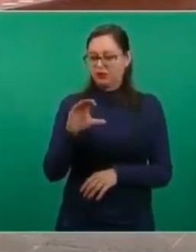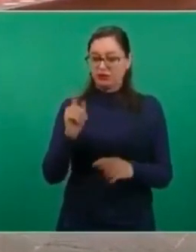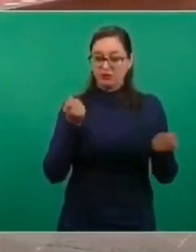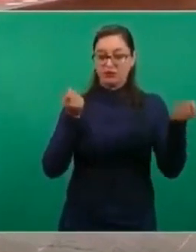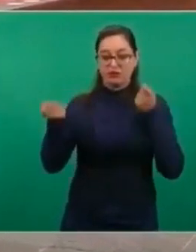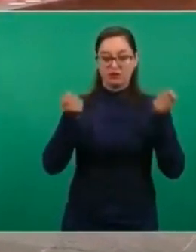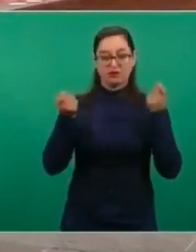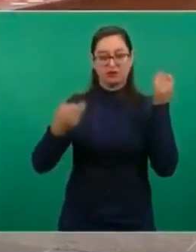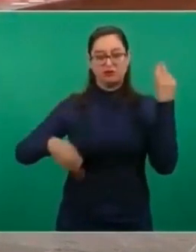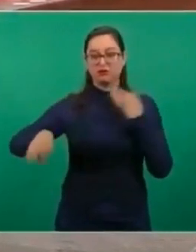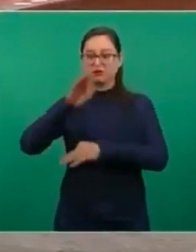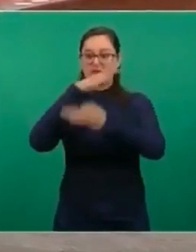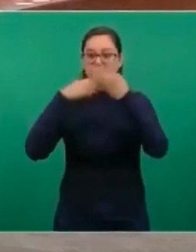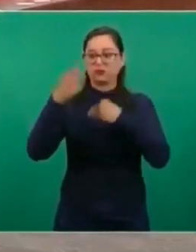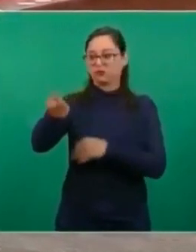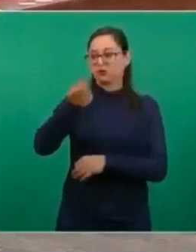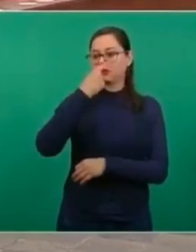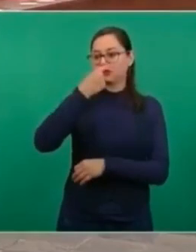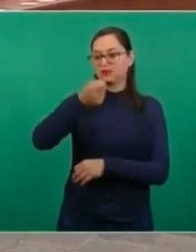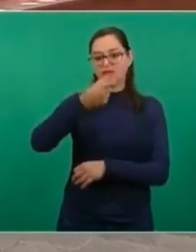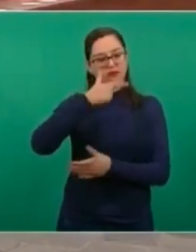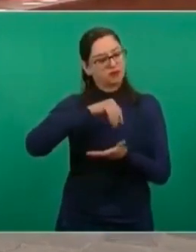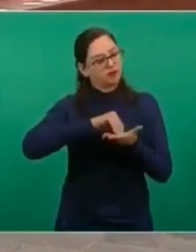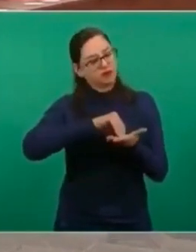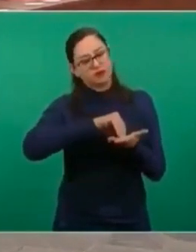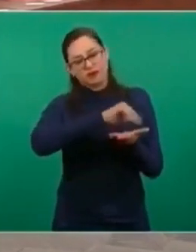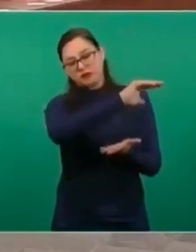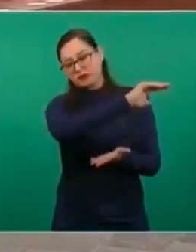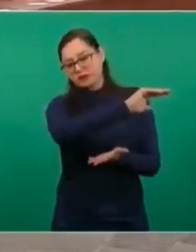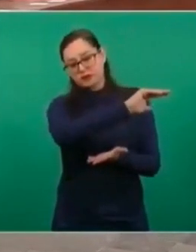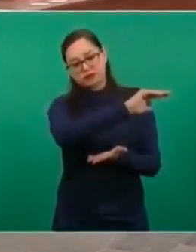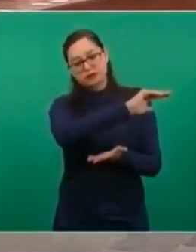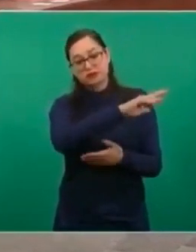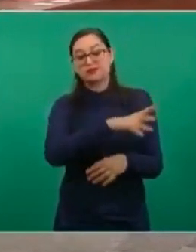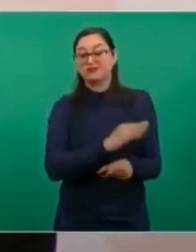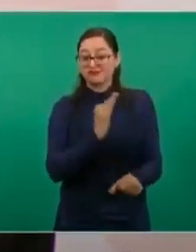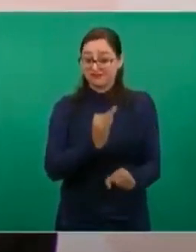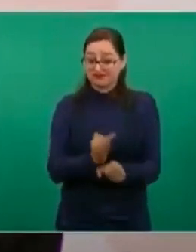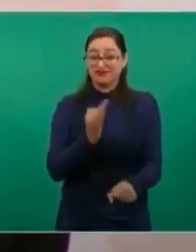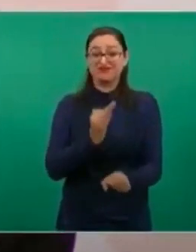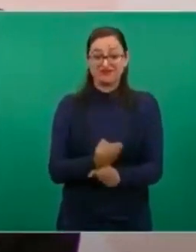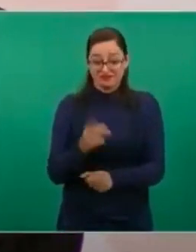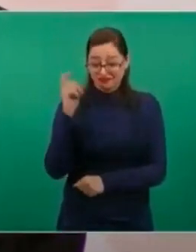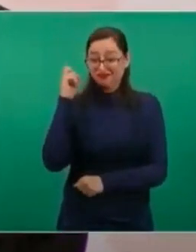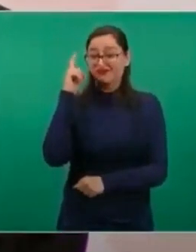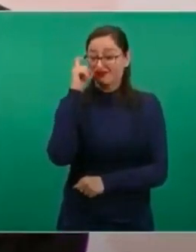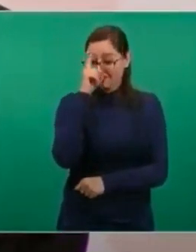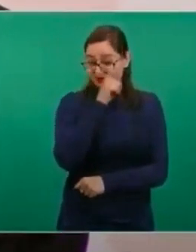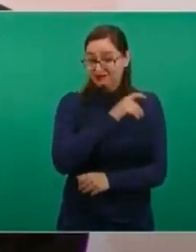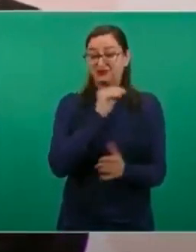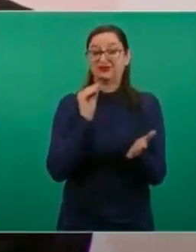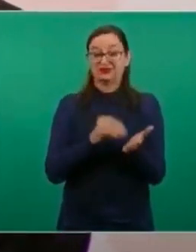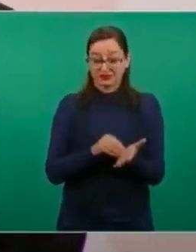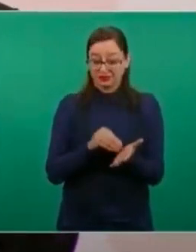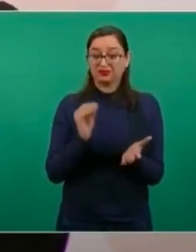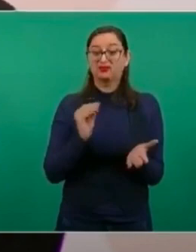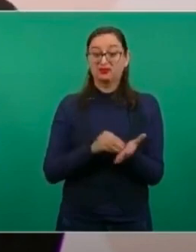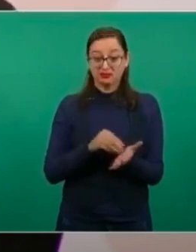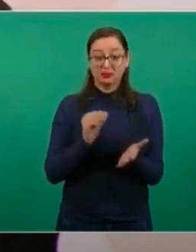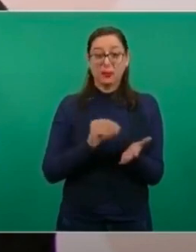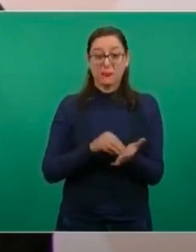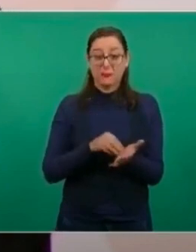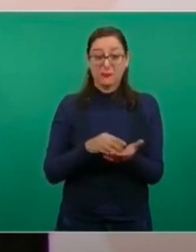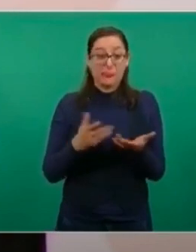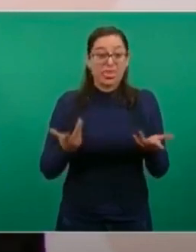del abasto de los medicamentos y todavía estamos batallando porque no sólo